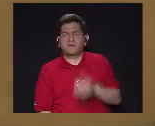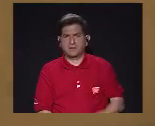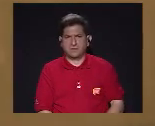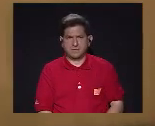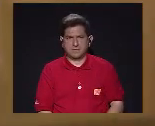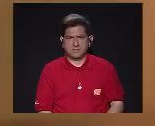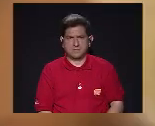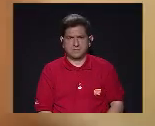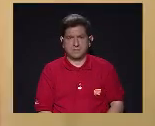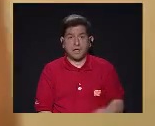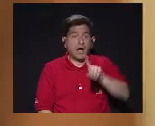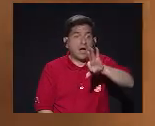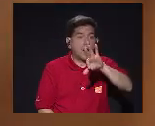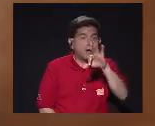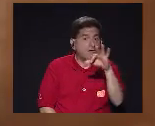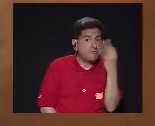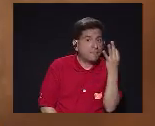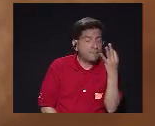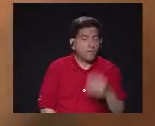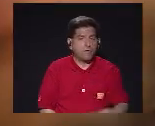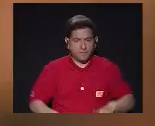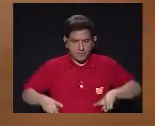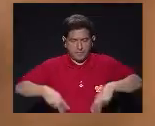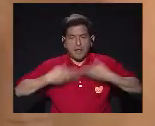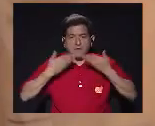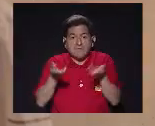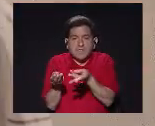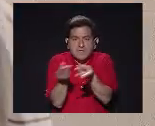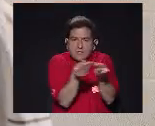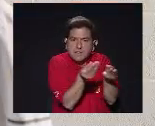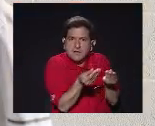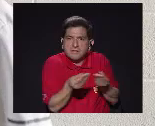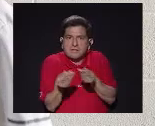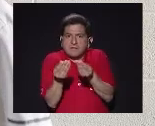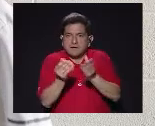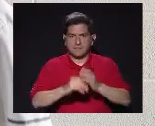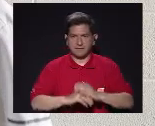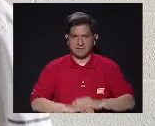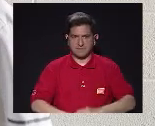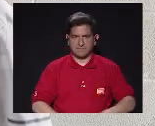lluvia? Es una manera de darle vida al taller